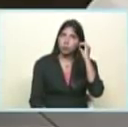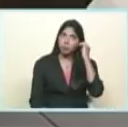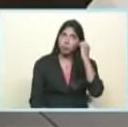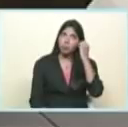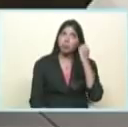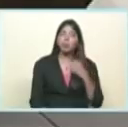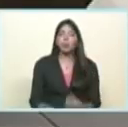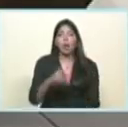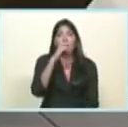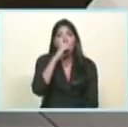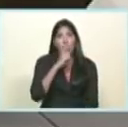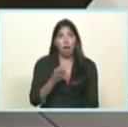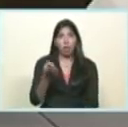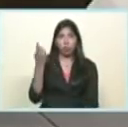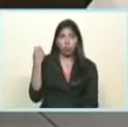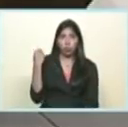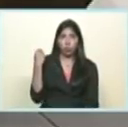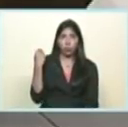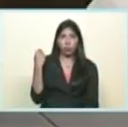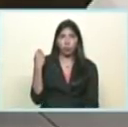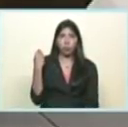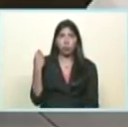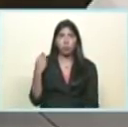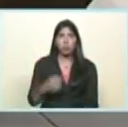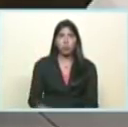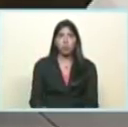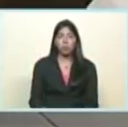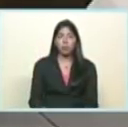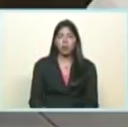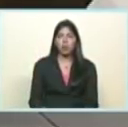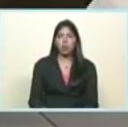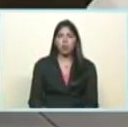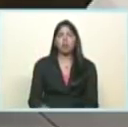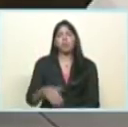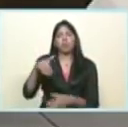la votación de los Estados Unidos fue justificada